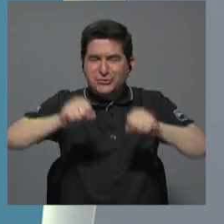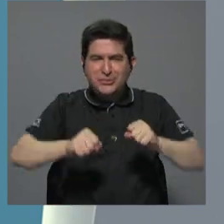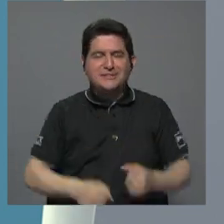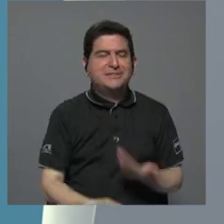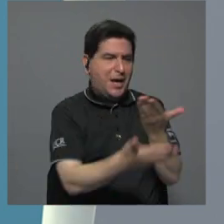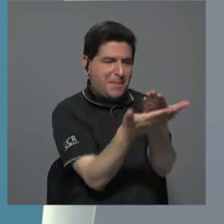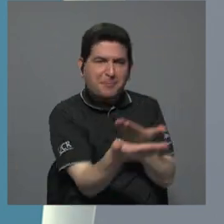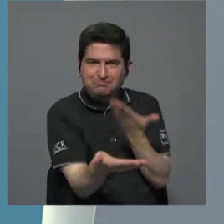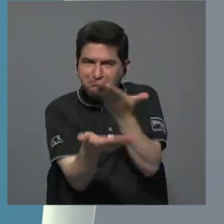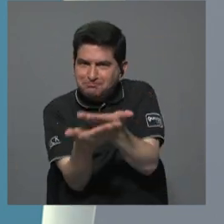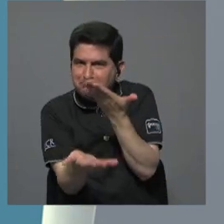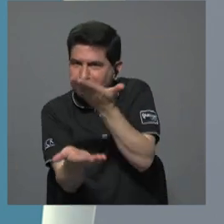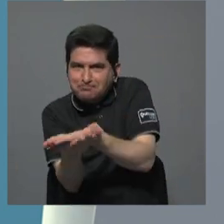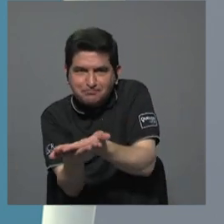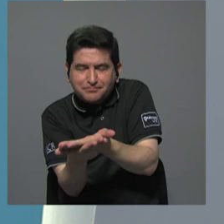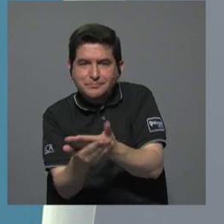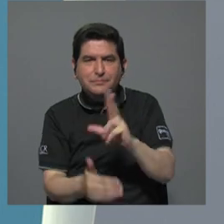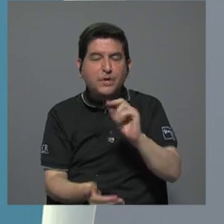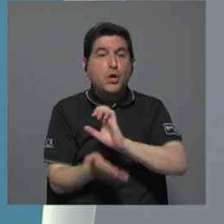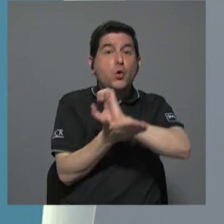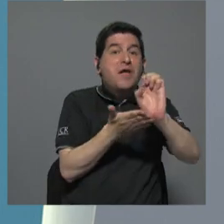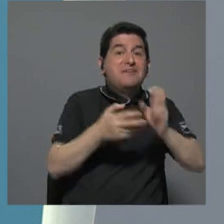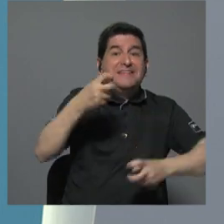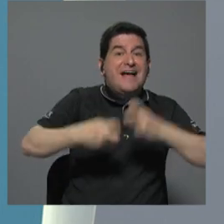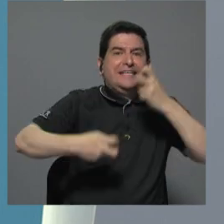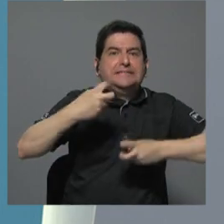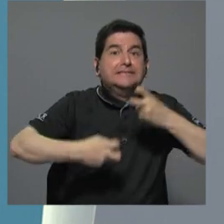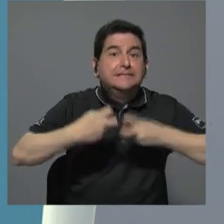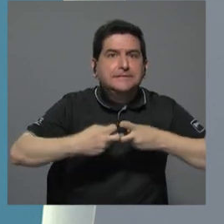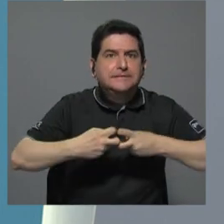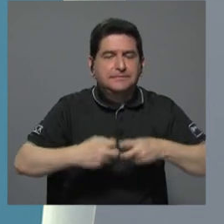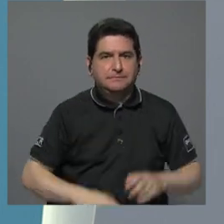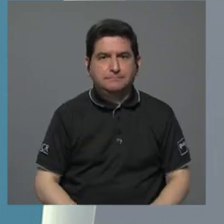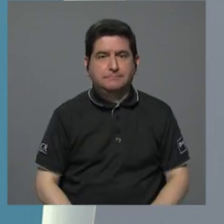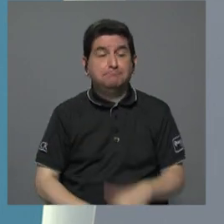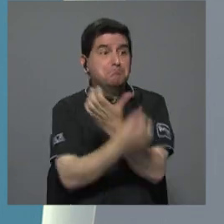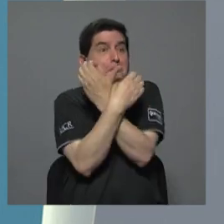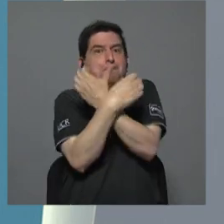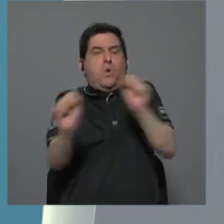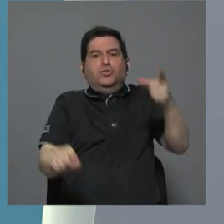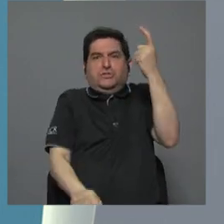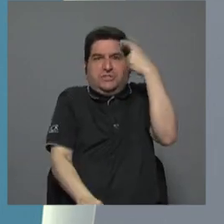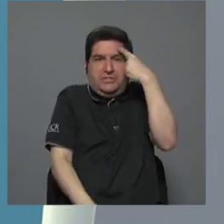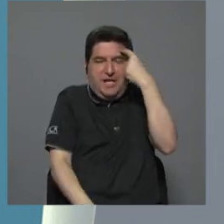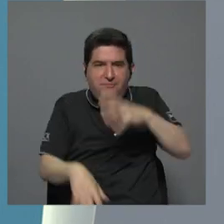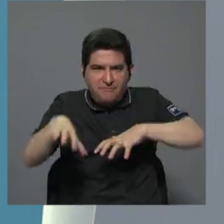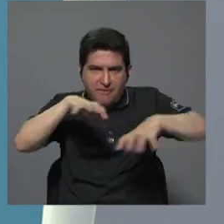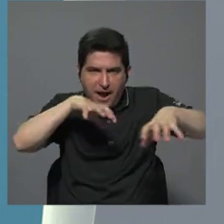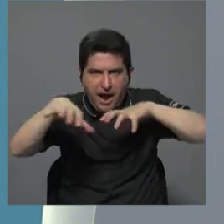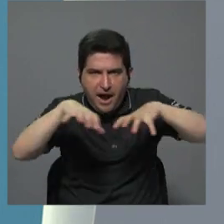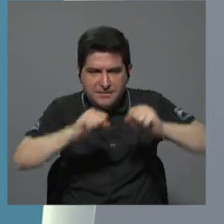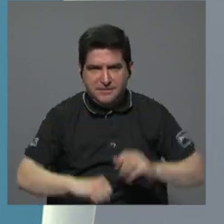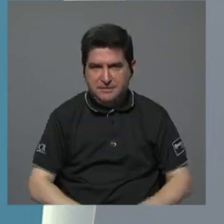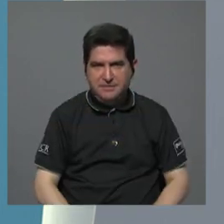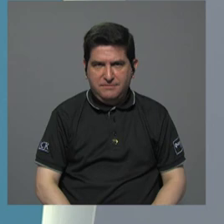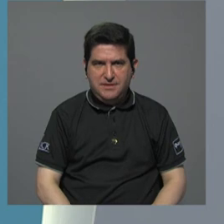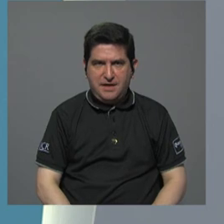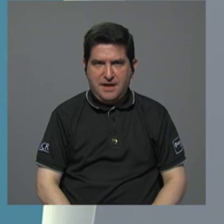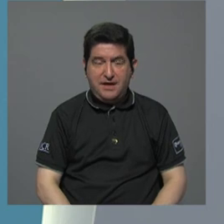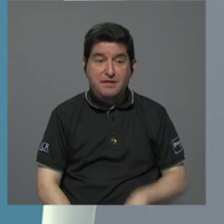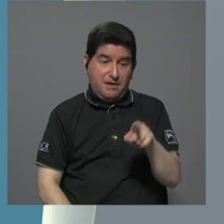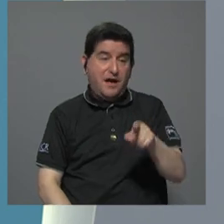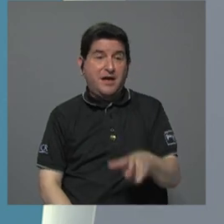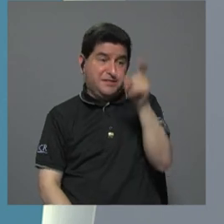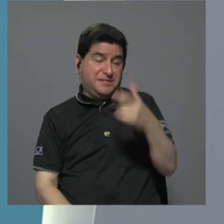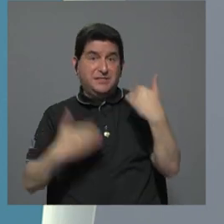adjudicaciones no previene crisis. Y es imposible pensar que en actividades donde está el ser